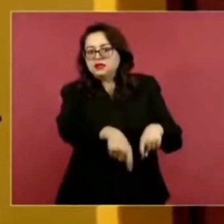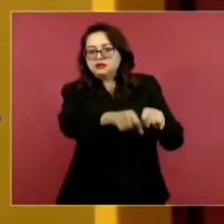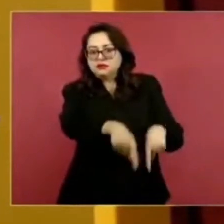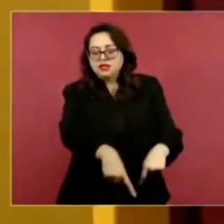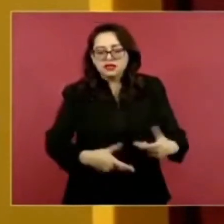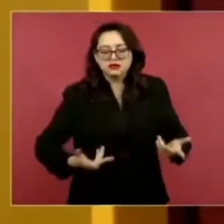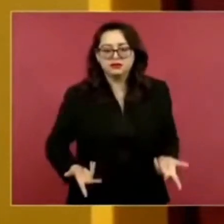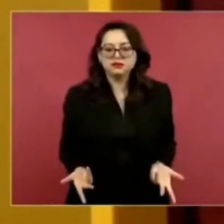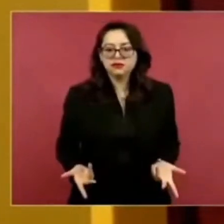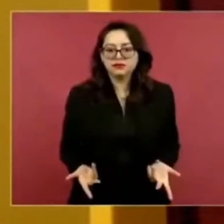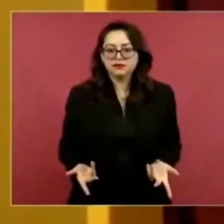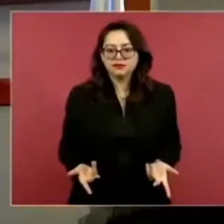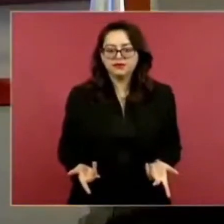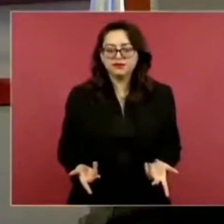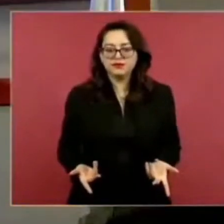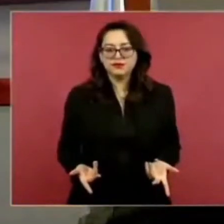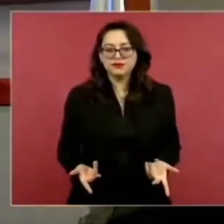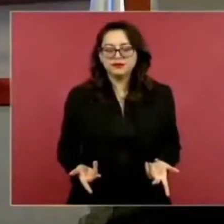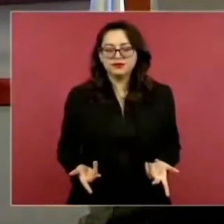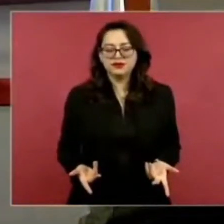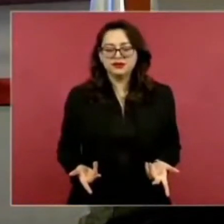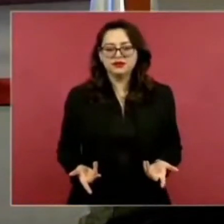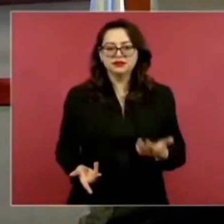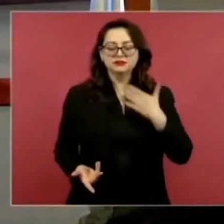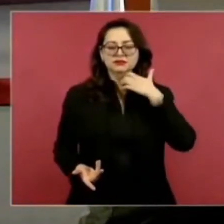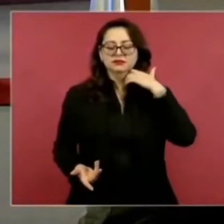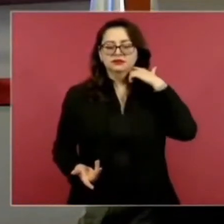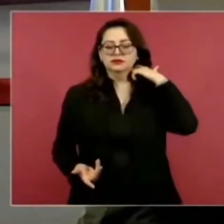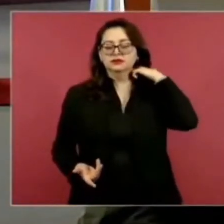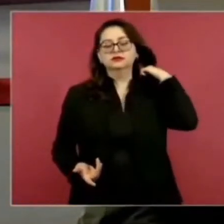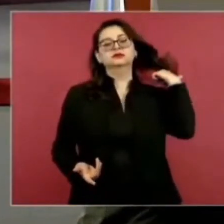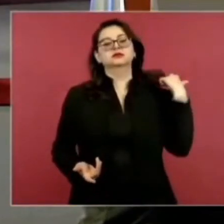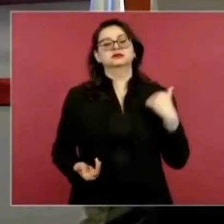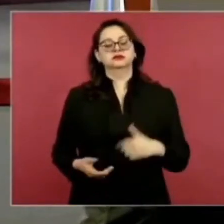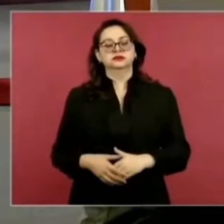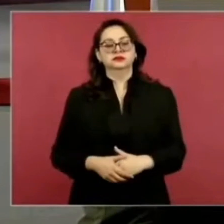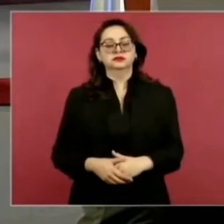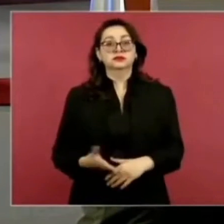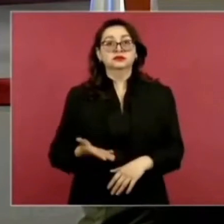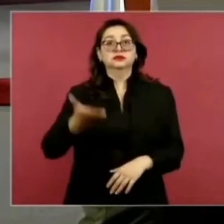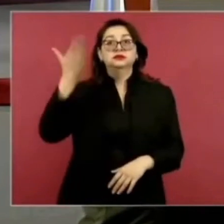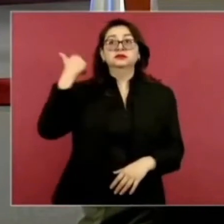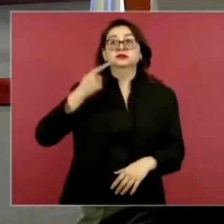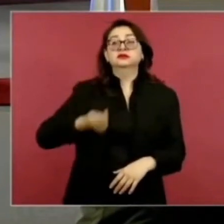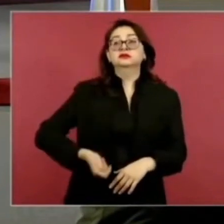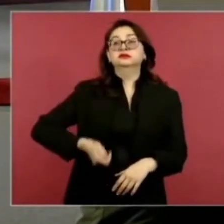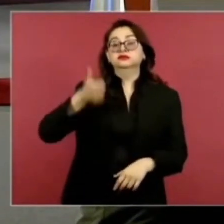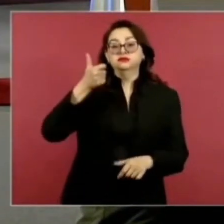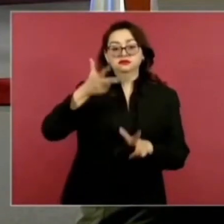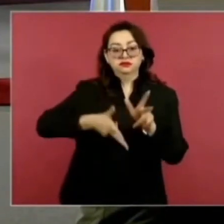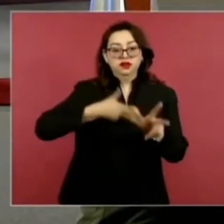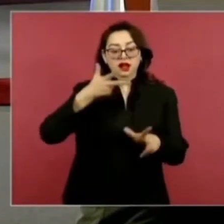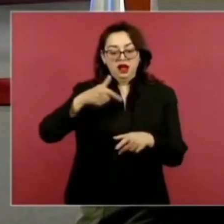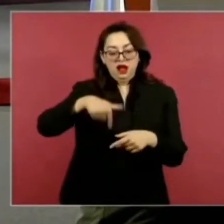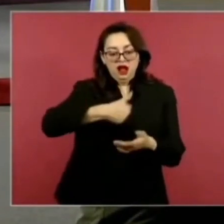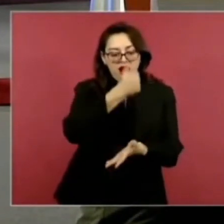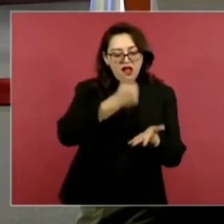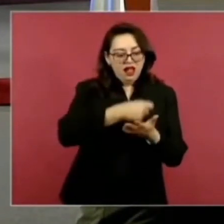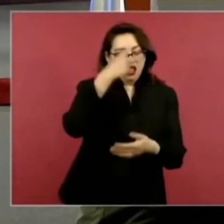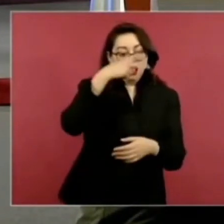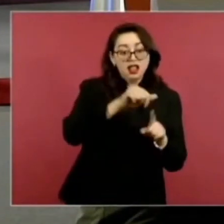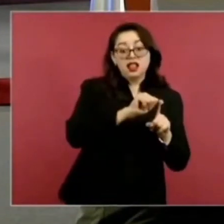decía yo, fue el de la Ciudad de México a Veracruz, son 600 kilómetros.